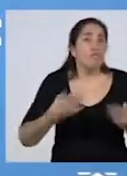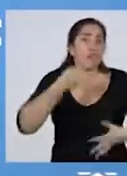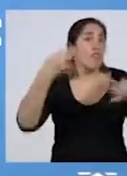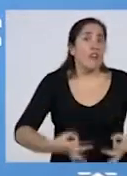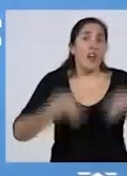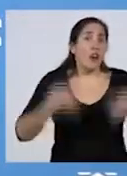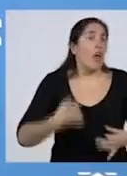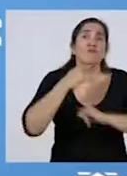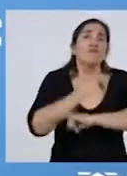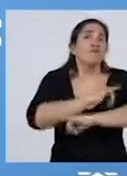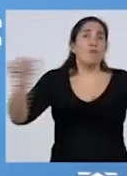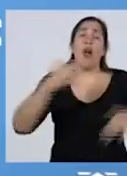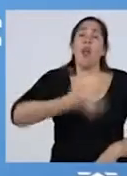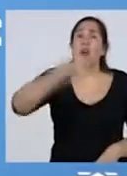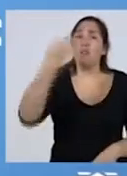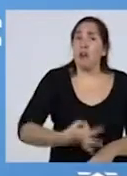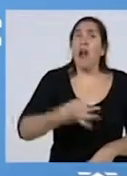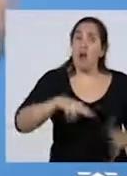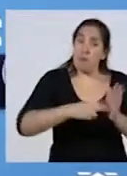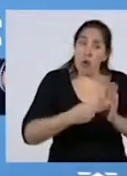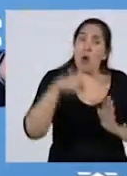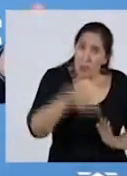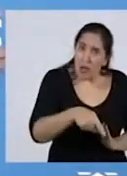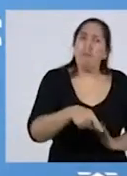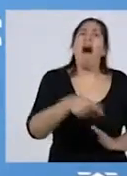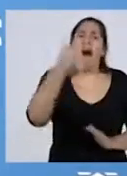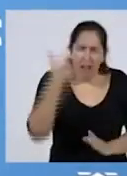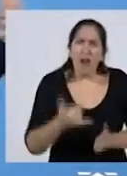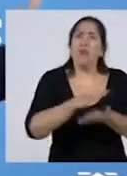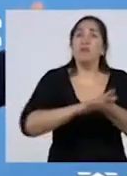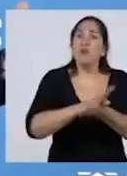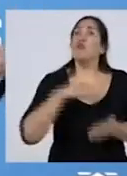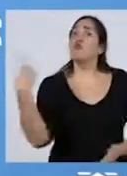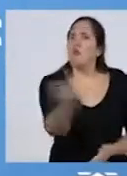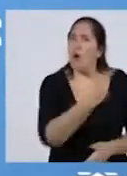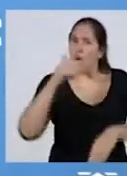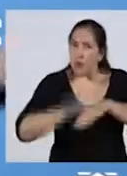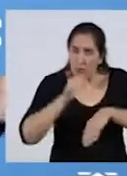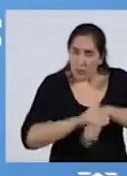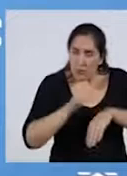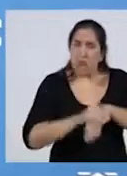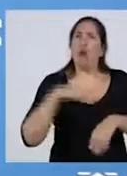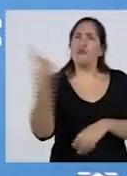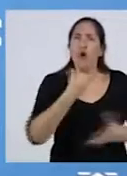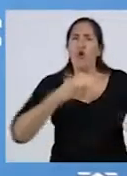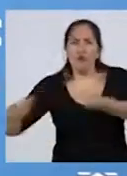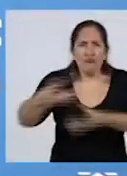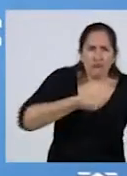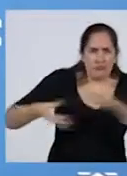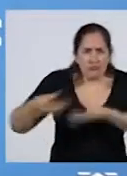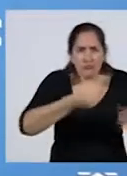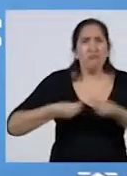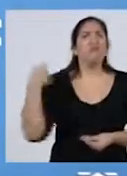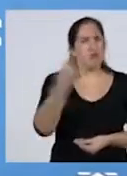diciendo la verdad y diciendo, bueno, este es el problema y tiene una solución. Y si somos todos responsables, solidarios y